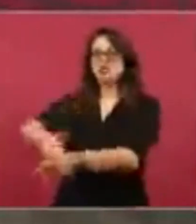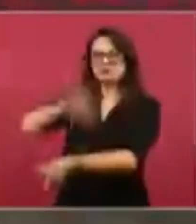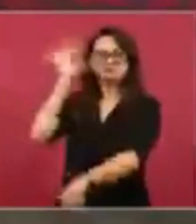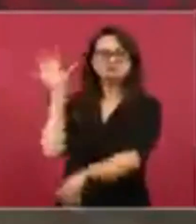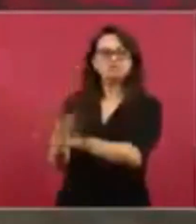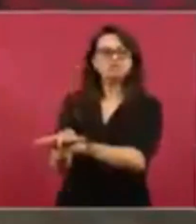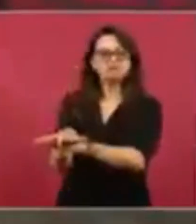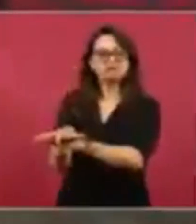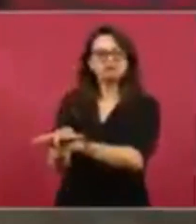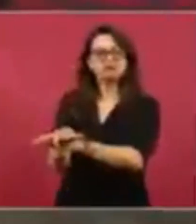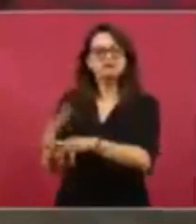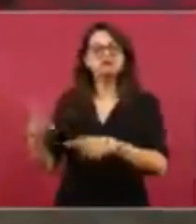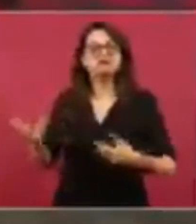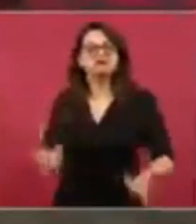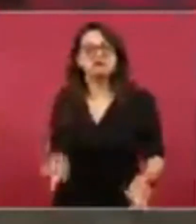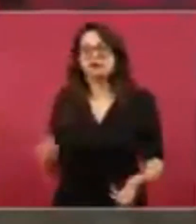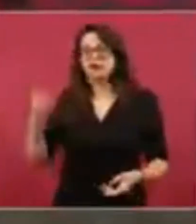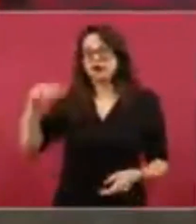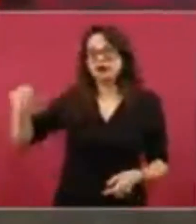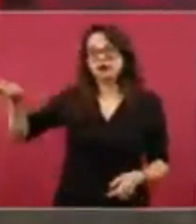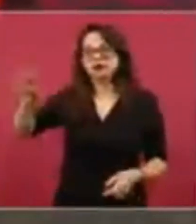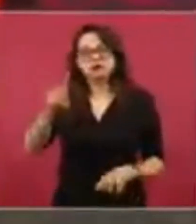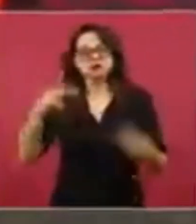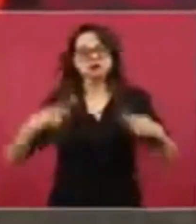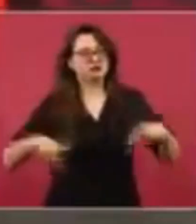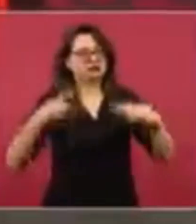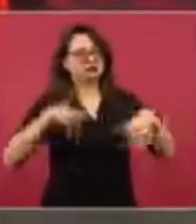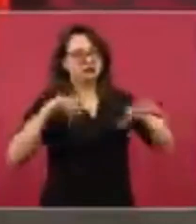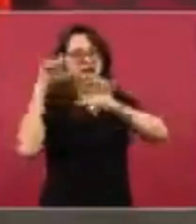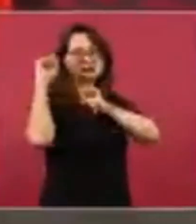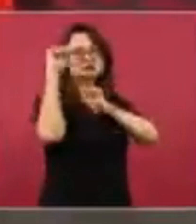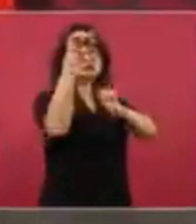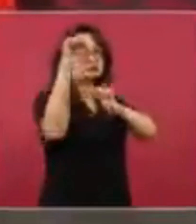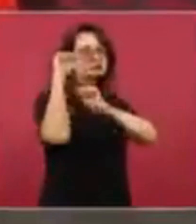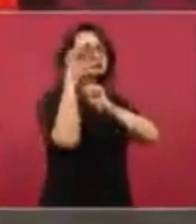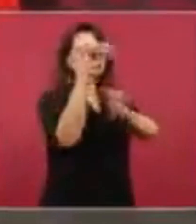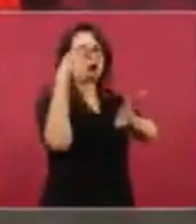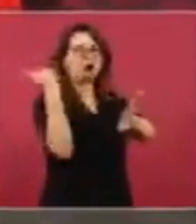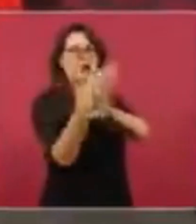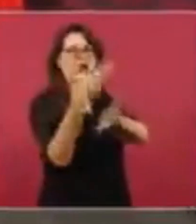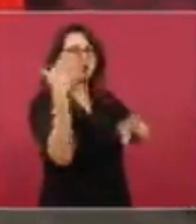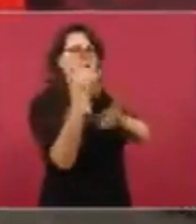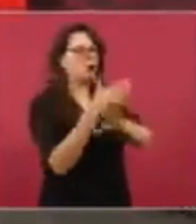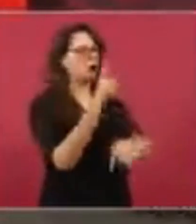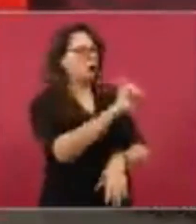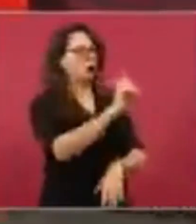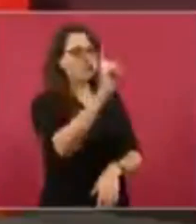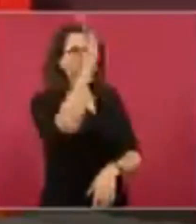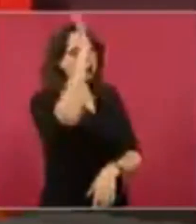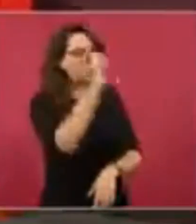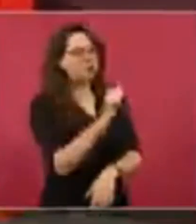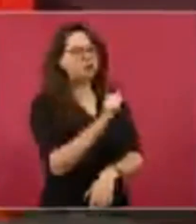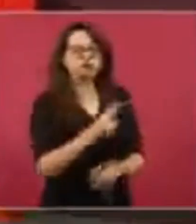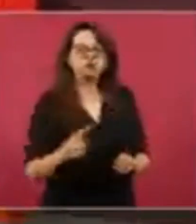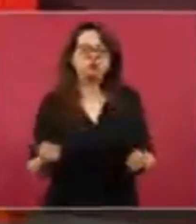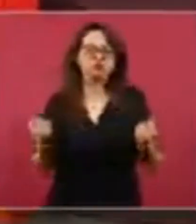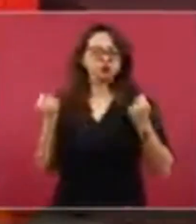porque han asesinado como a 70 personas